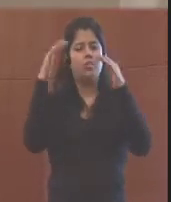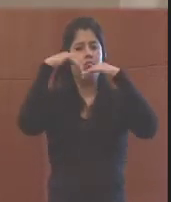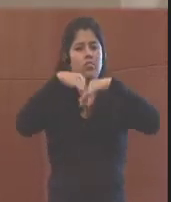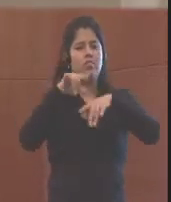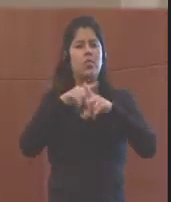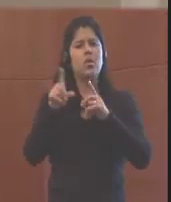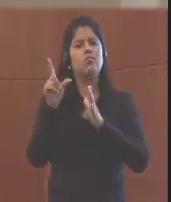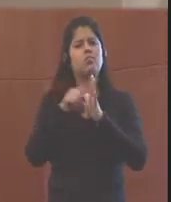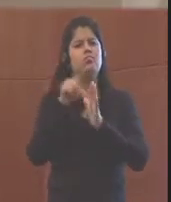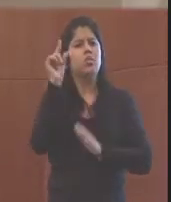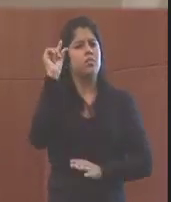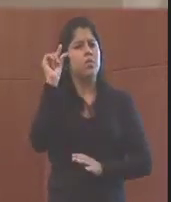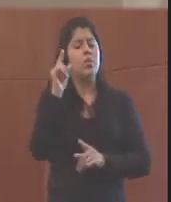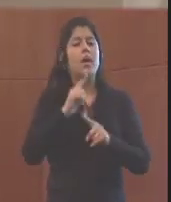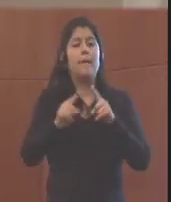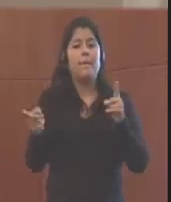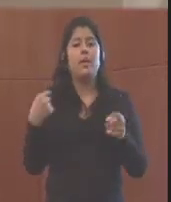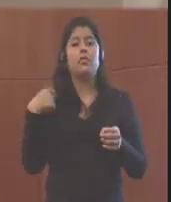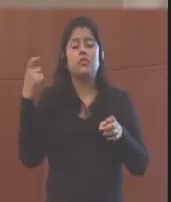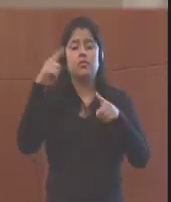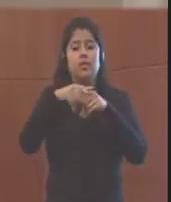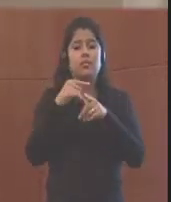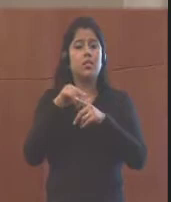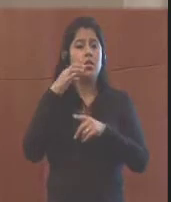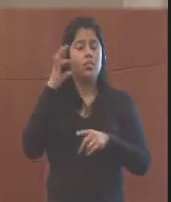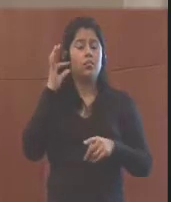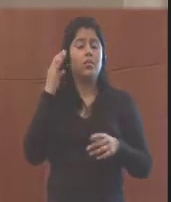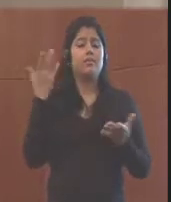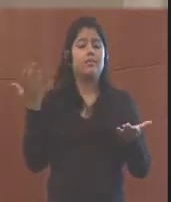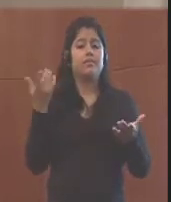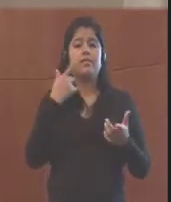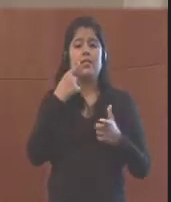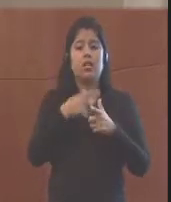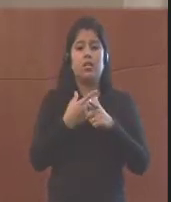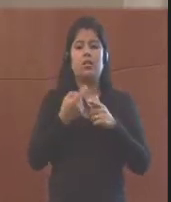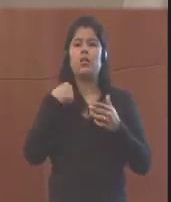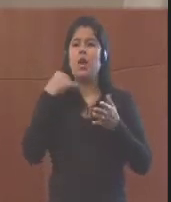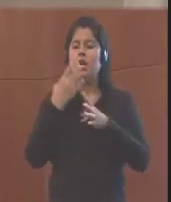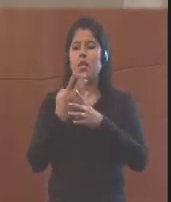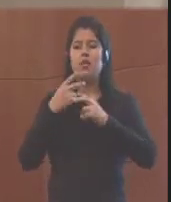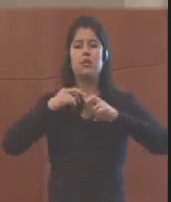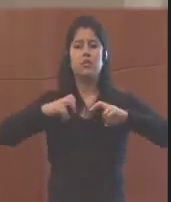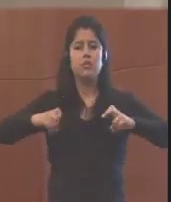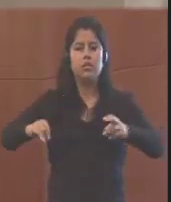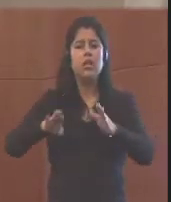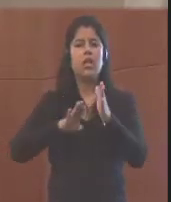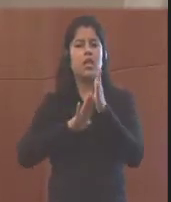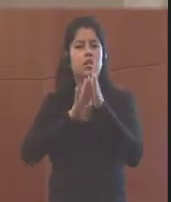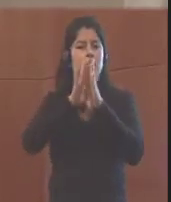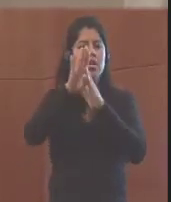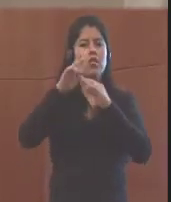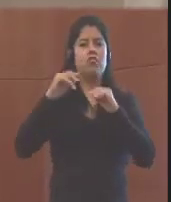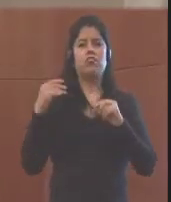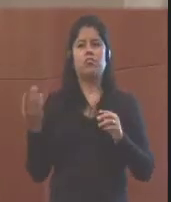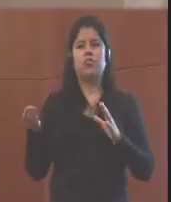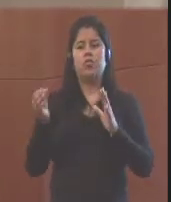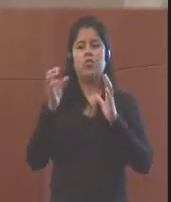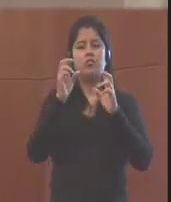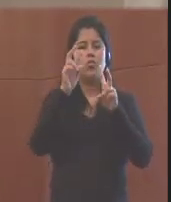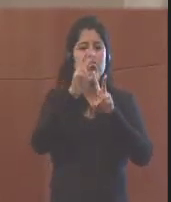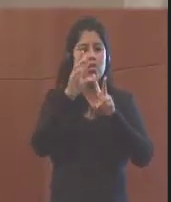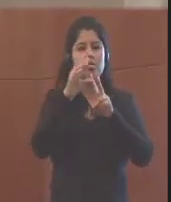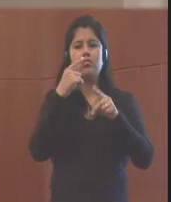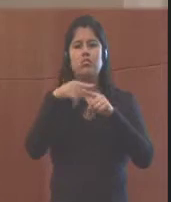muy pocas relacionadas al género. Entonces, cuando hablamos de investigación, desarrollo de currículum, es importante